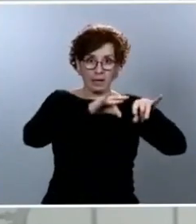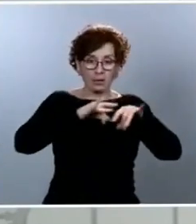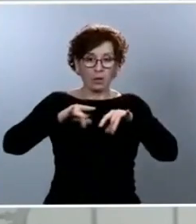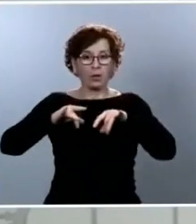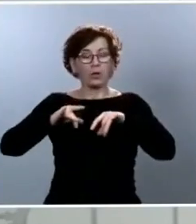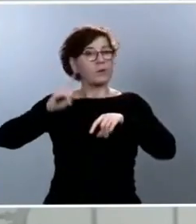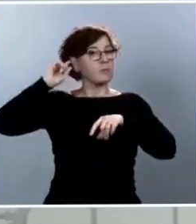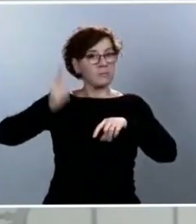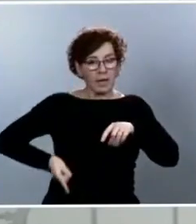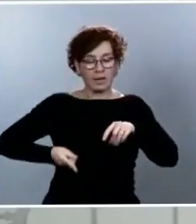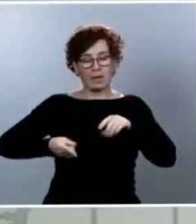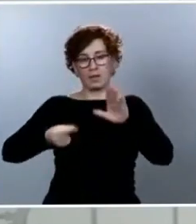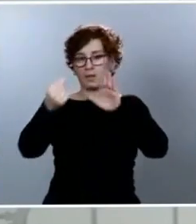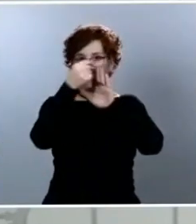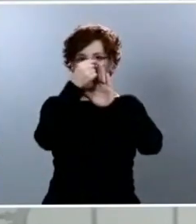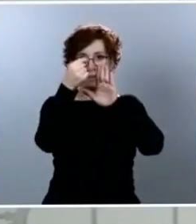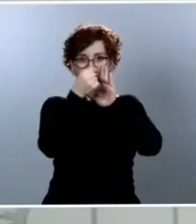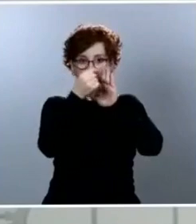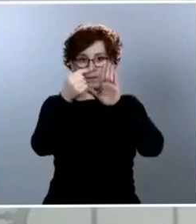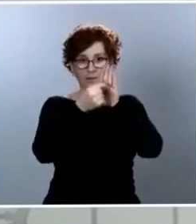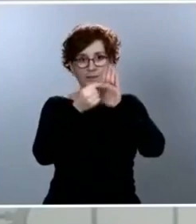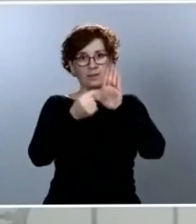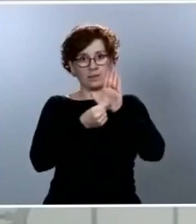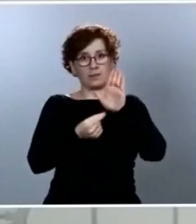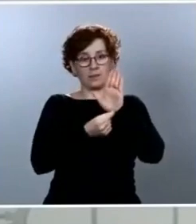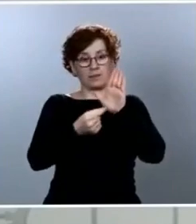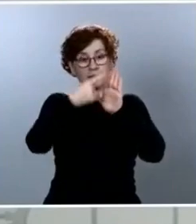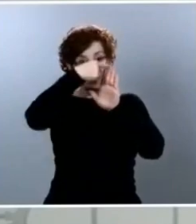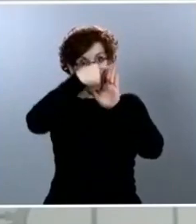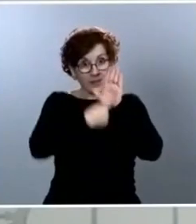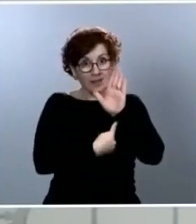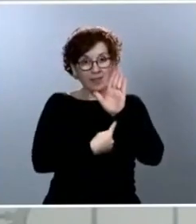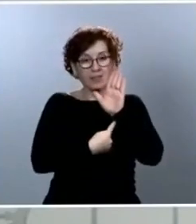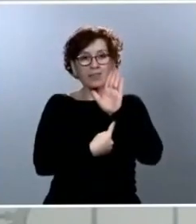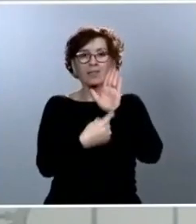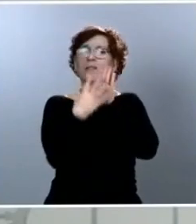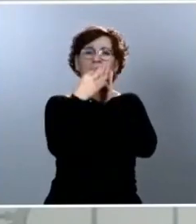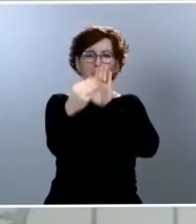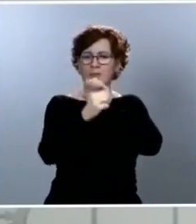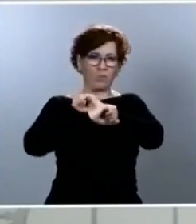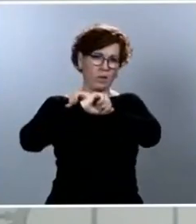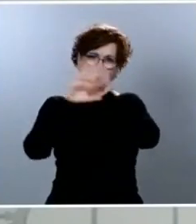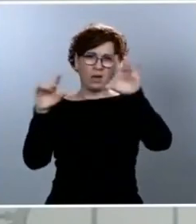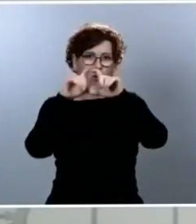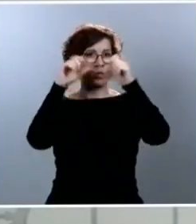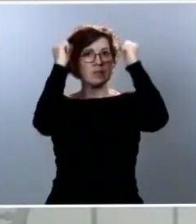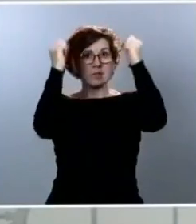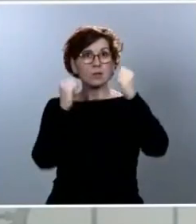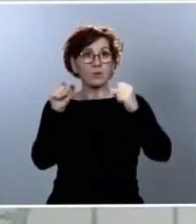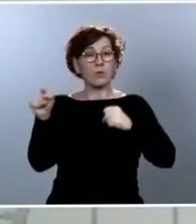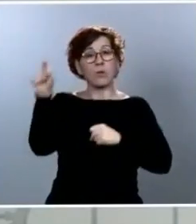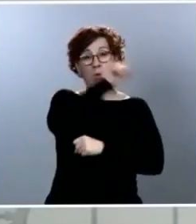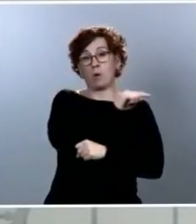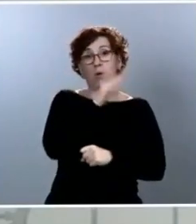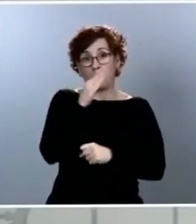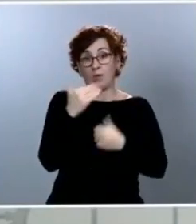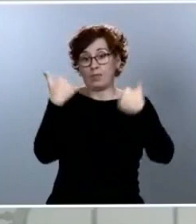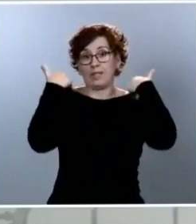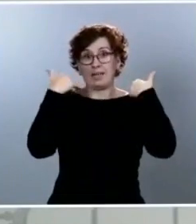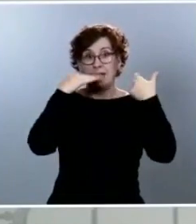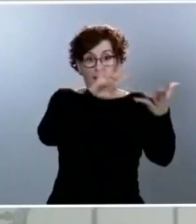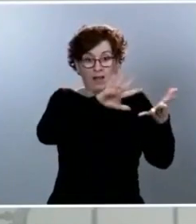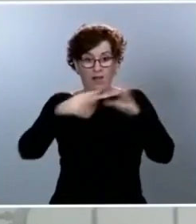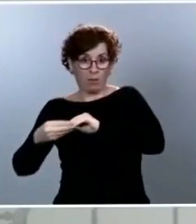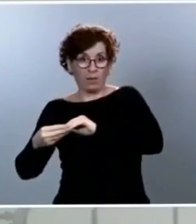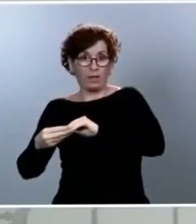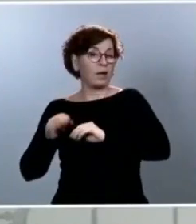indicadores, que va a poder comprender no solamente el conjunto de instituciones que van a tener que aplicar esa desescalada, como puedan ser las comunidades autónomas,